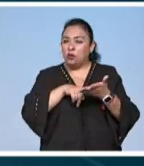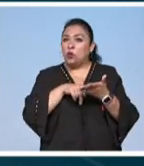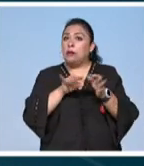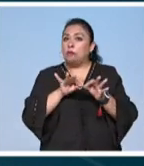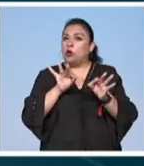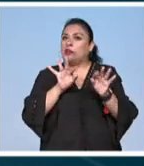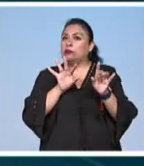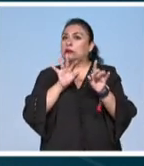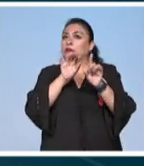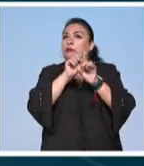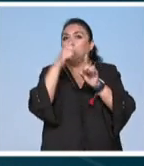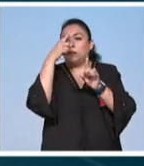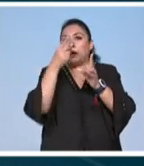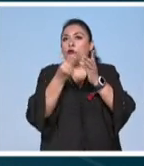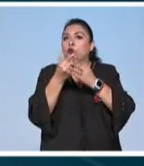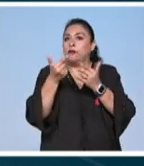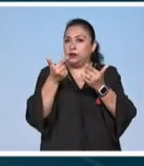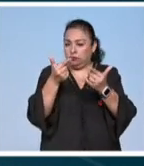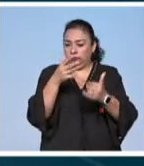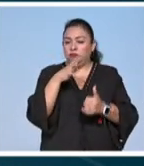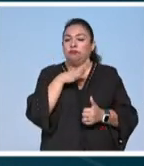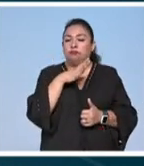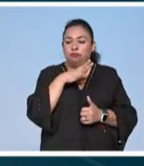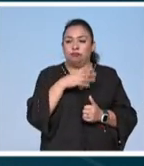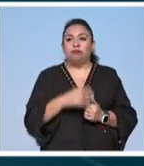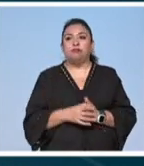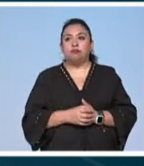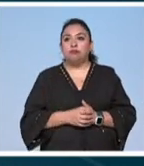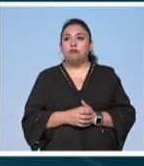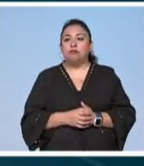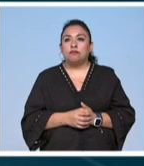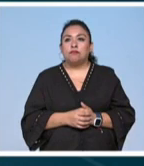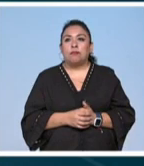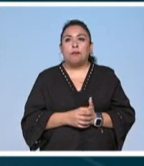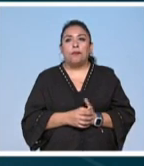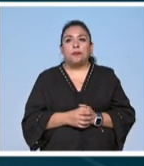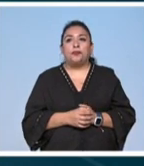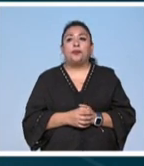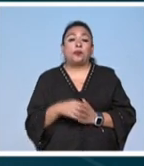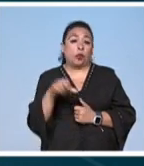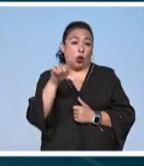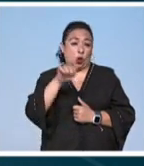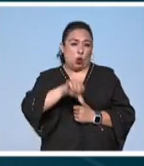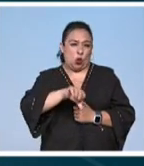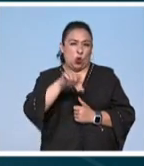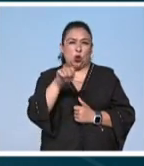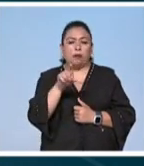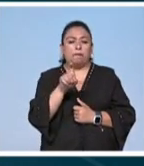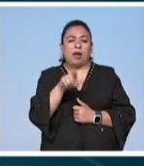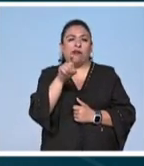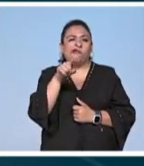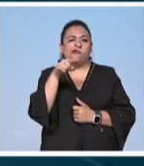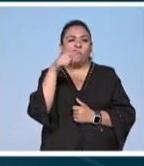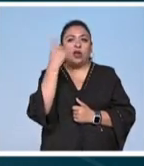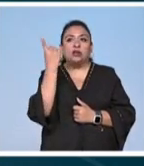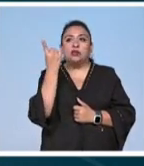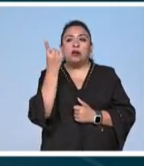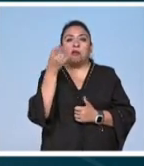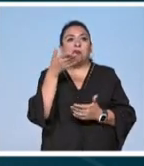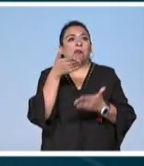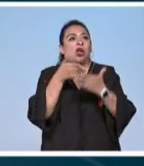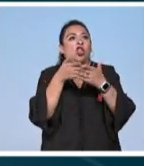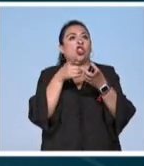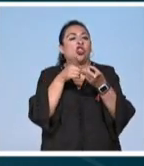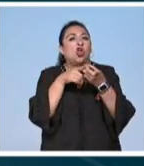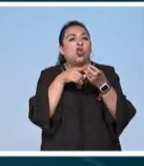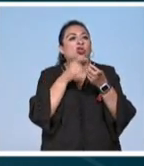particularmente para las nuevas generaciones hoy con un clic y no hay restricción de